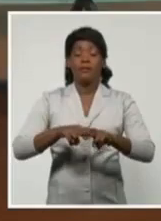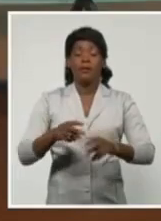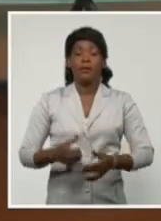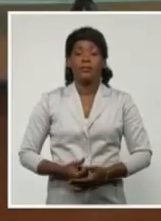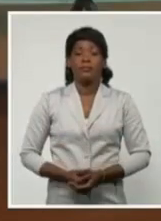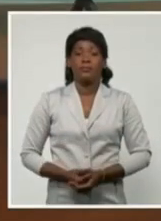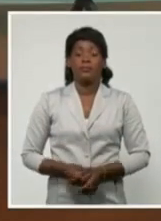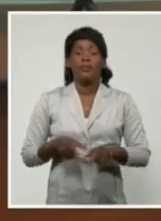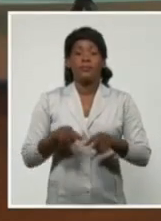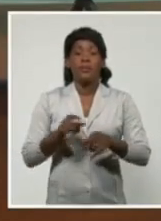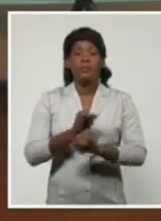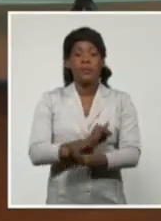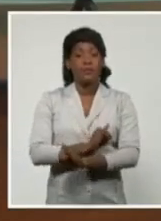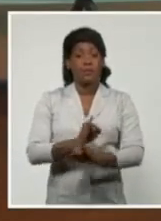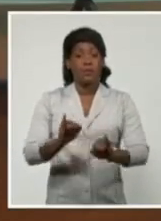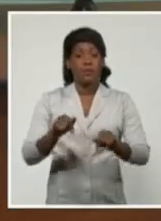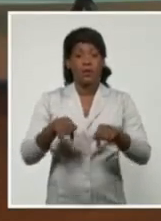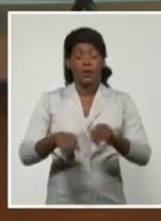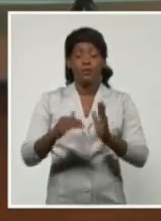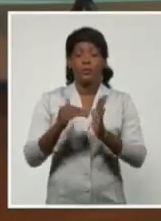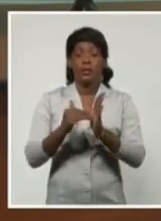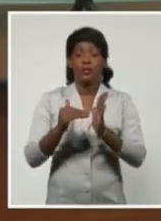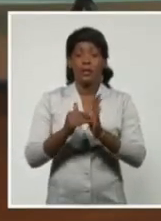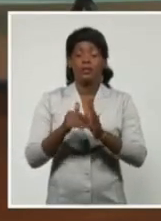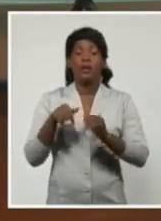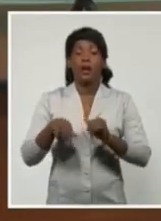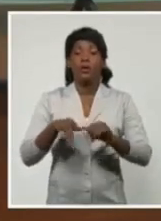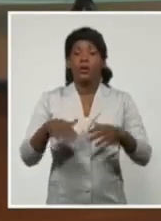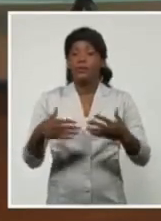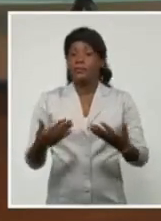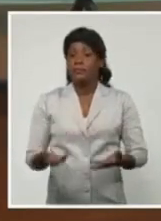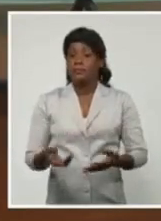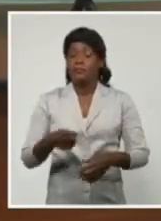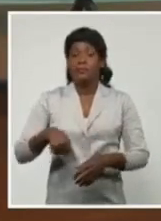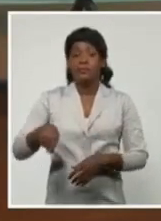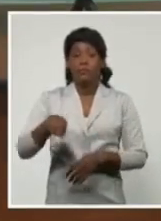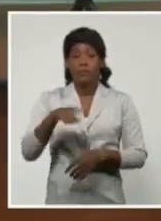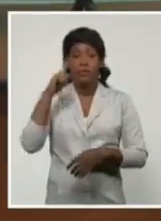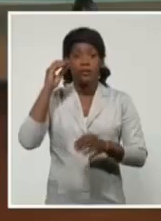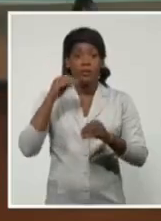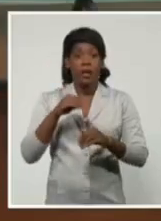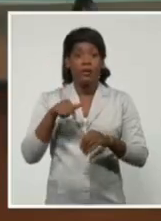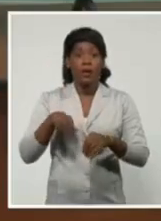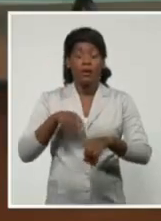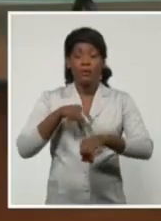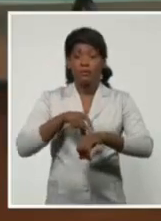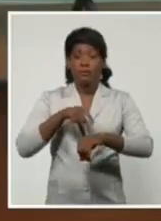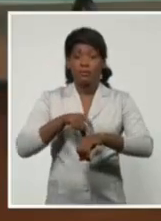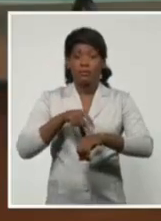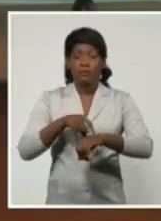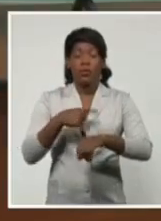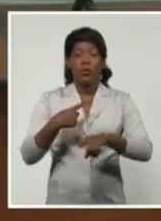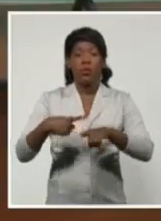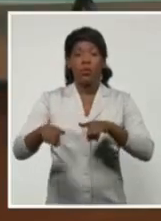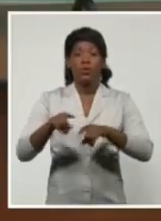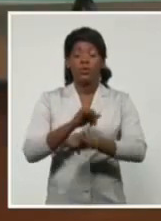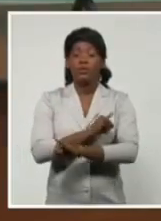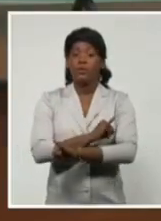esta es la información. Ahora fíjense ustedes que vamos a tener, vamos a tener la próxima transmisión